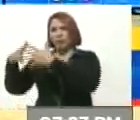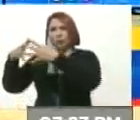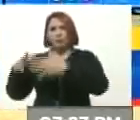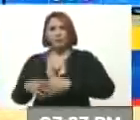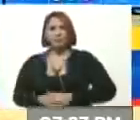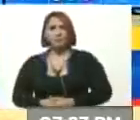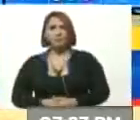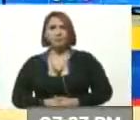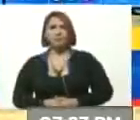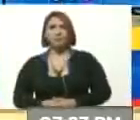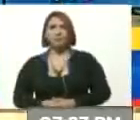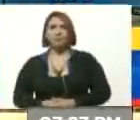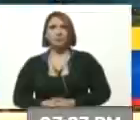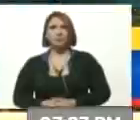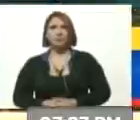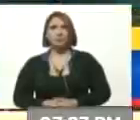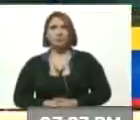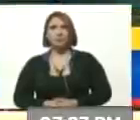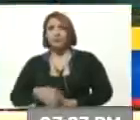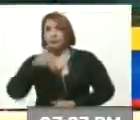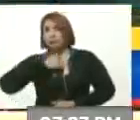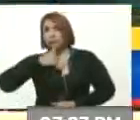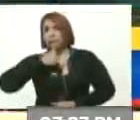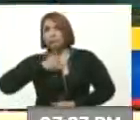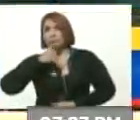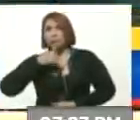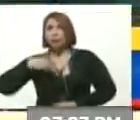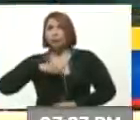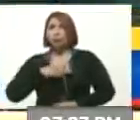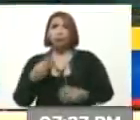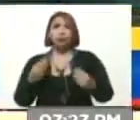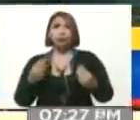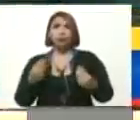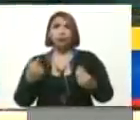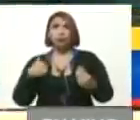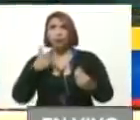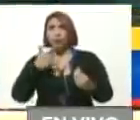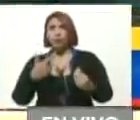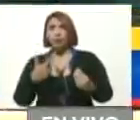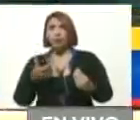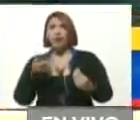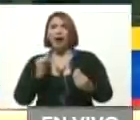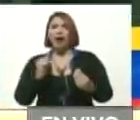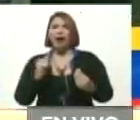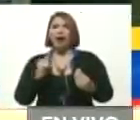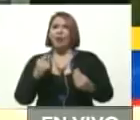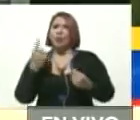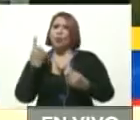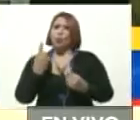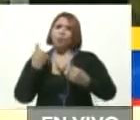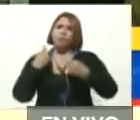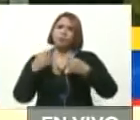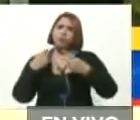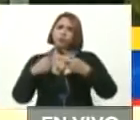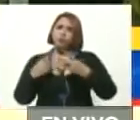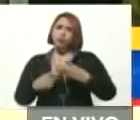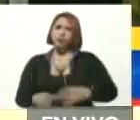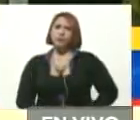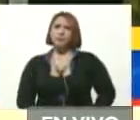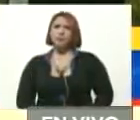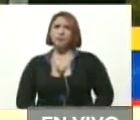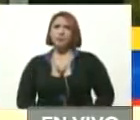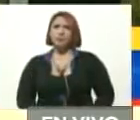Tenemos estómago para aguantar eso. Y yo dije, si hay una opción con